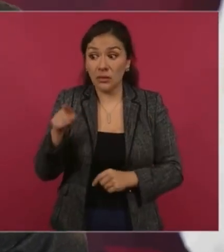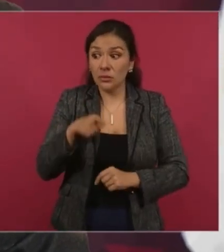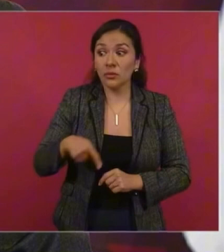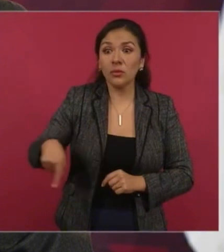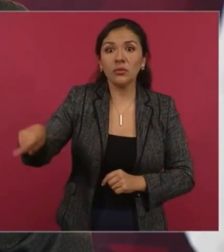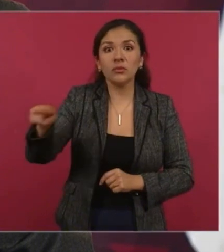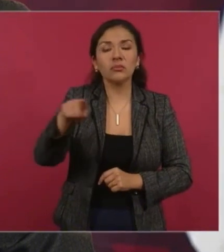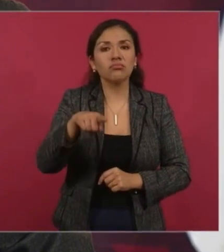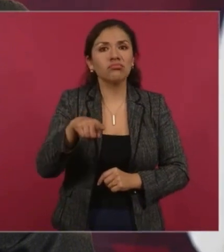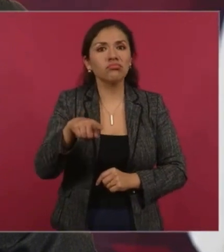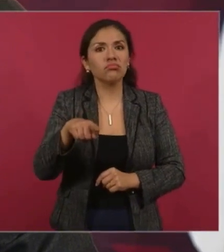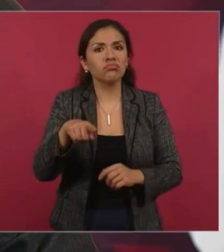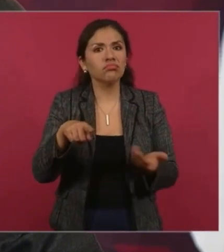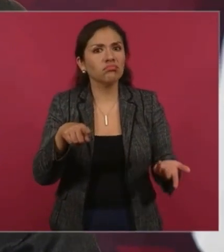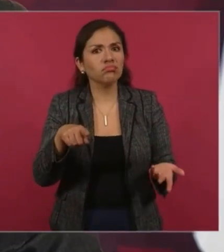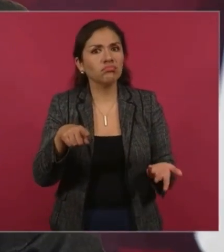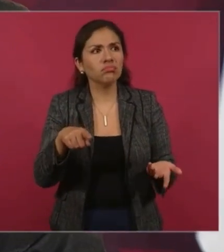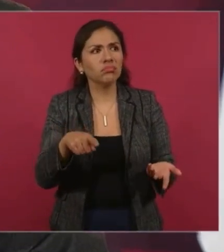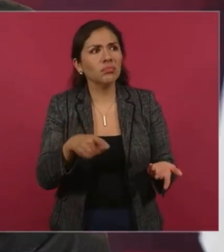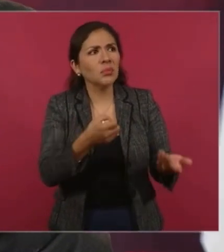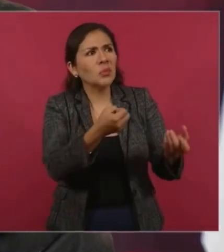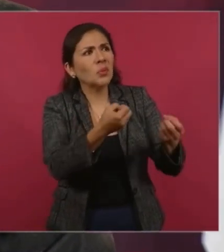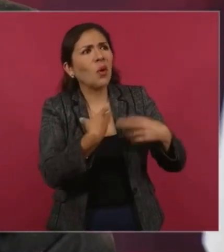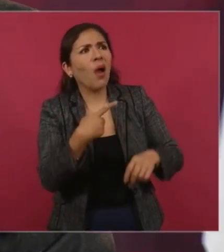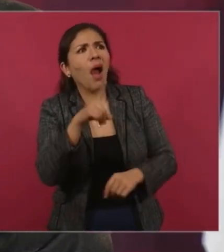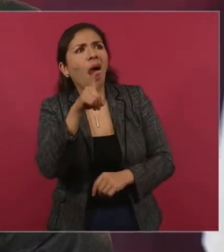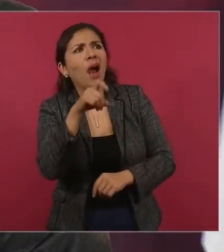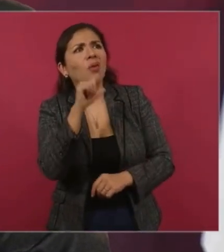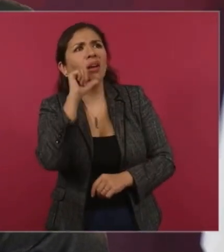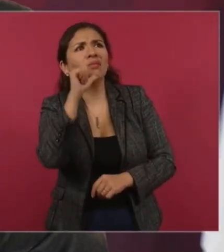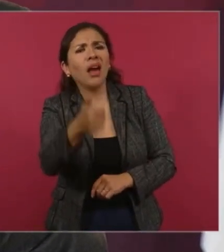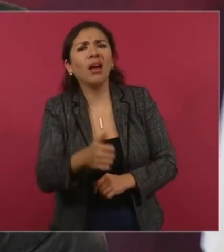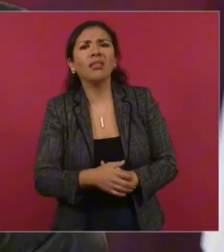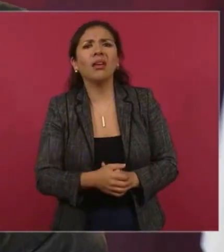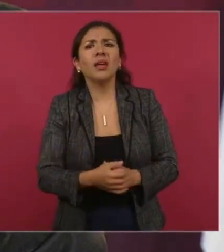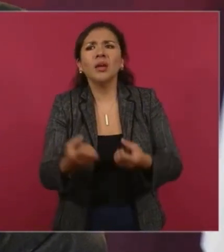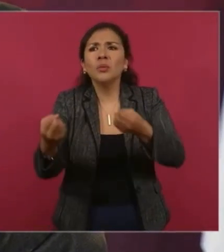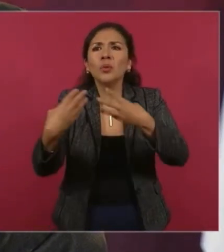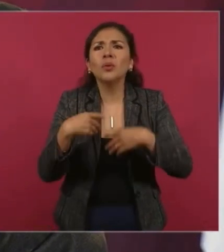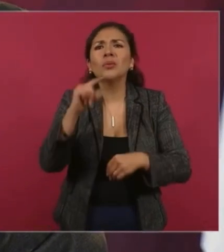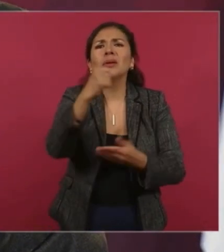ni agua, menos pescado.